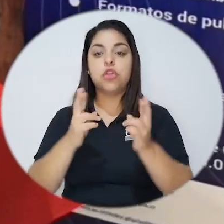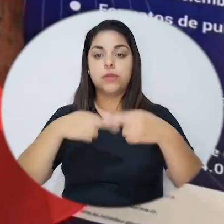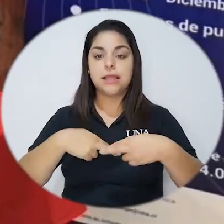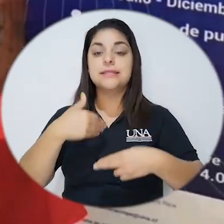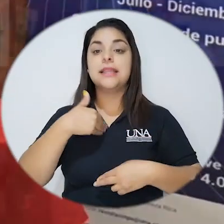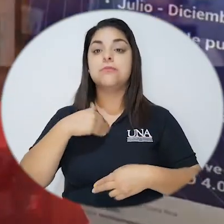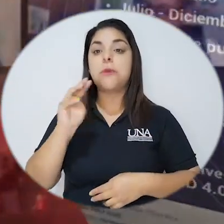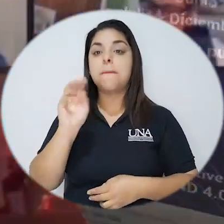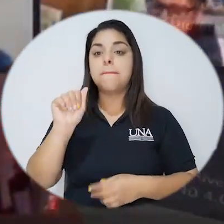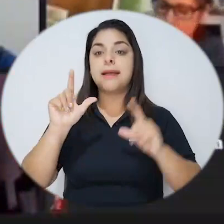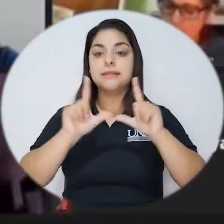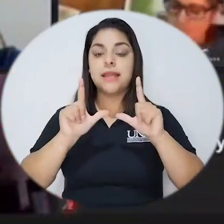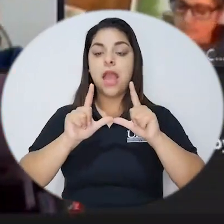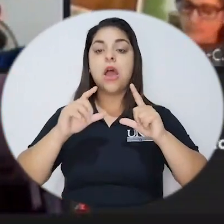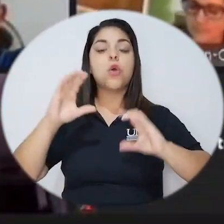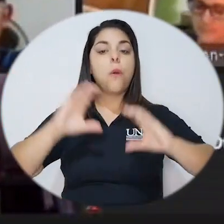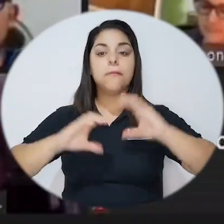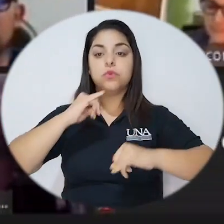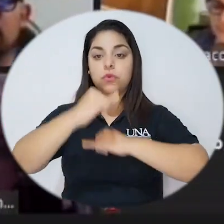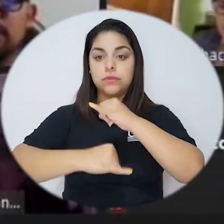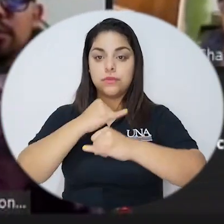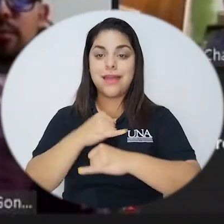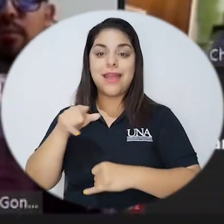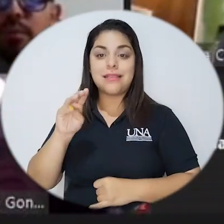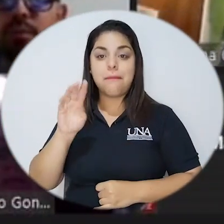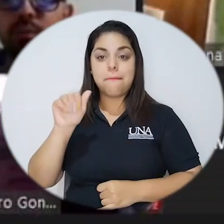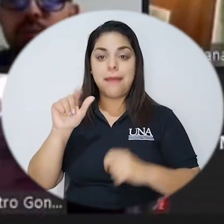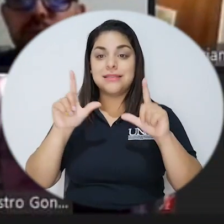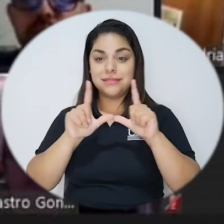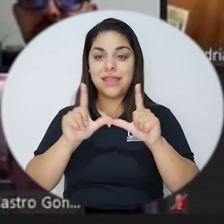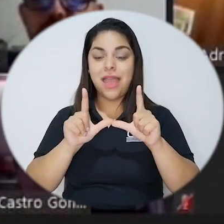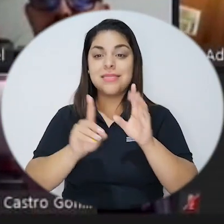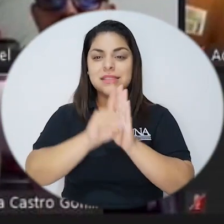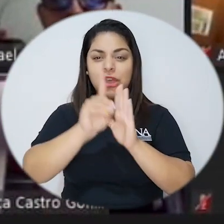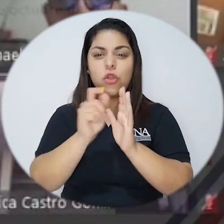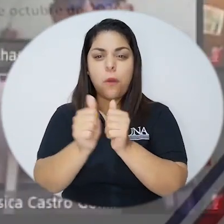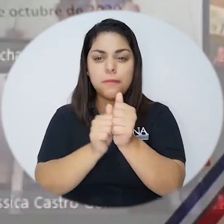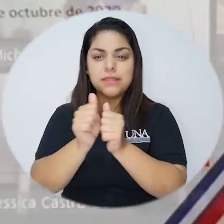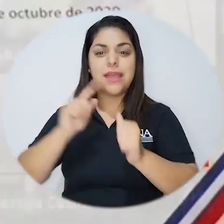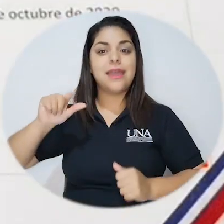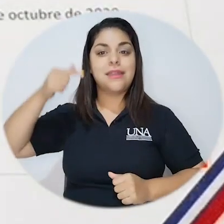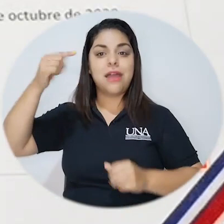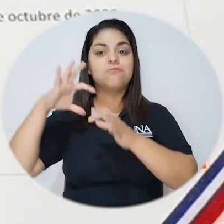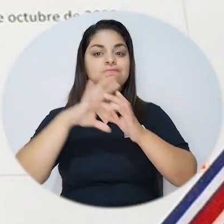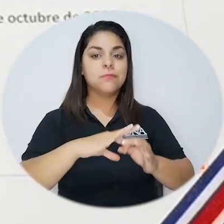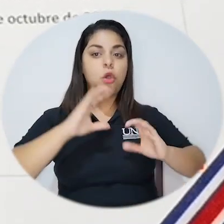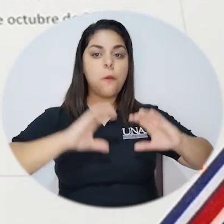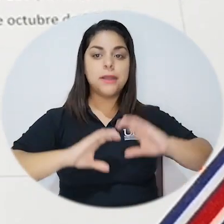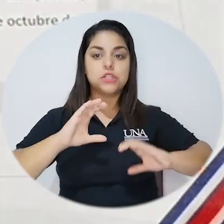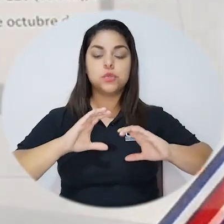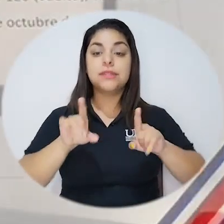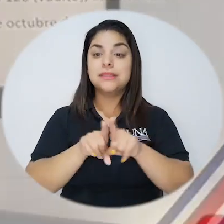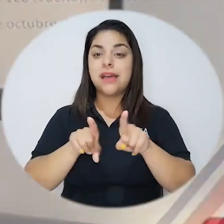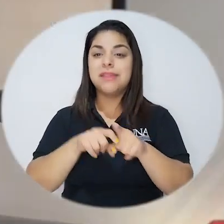comercio internacional, la cual es una maestría que desarrolla competencias y habilidades gerenciales ligadas al comercio,